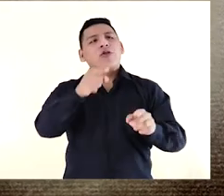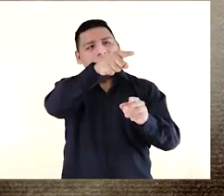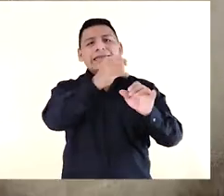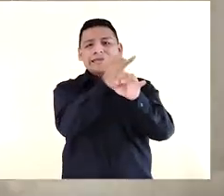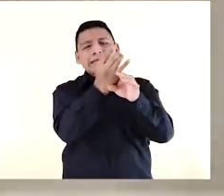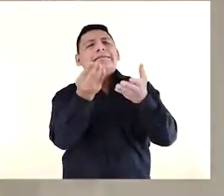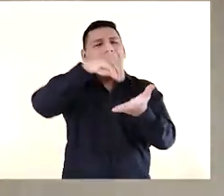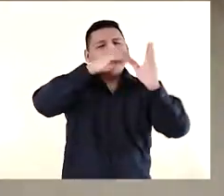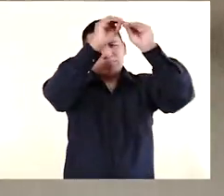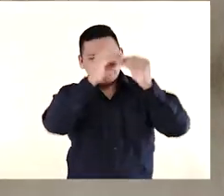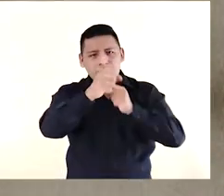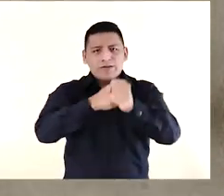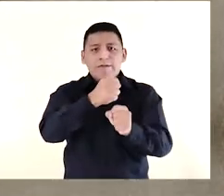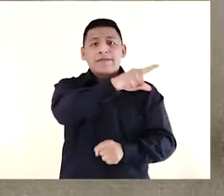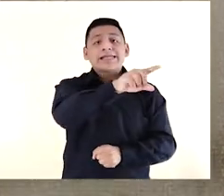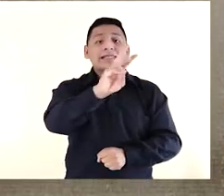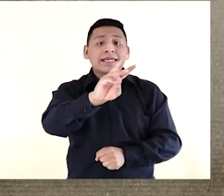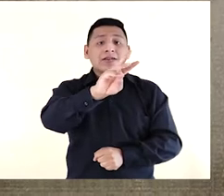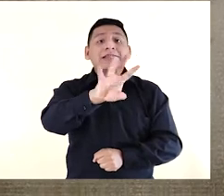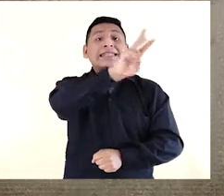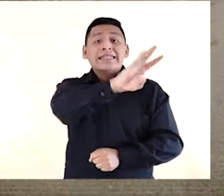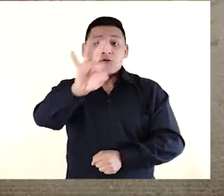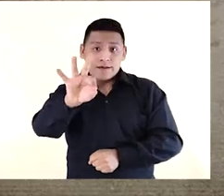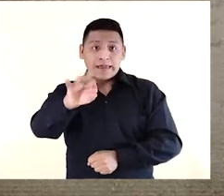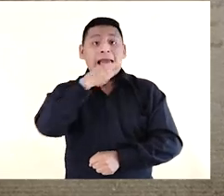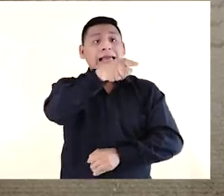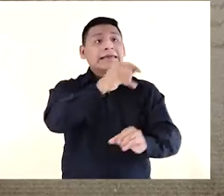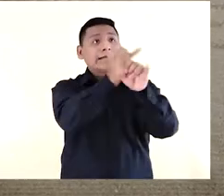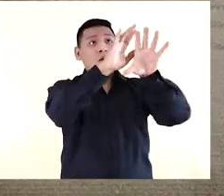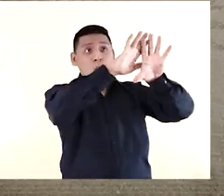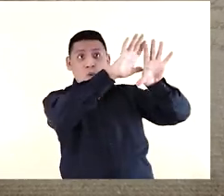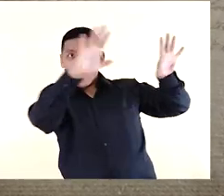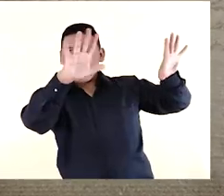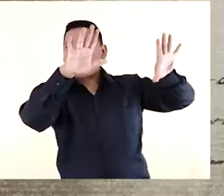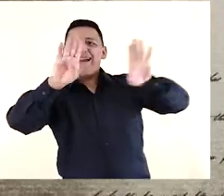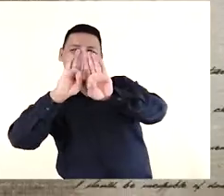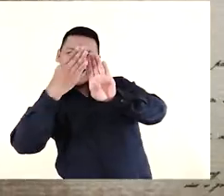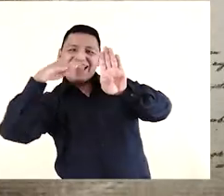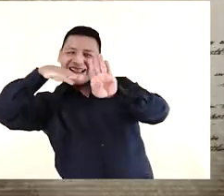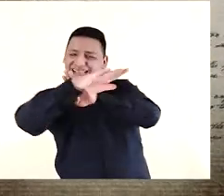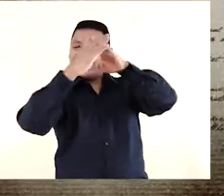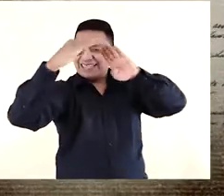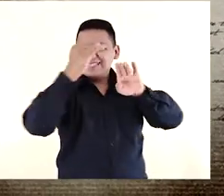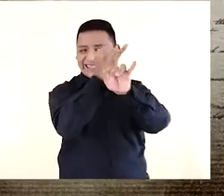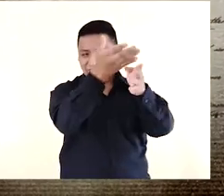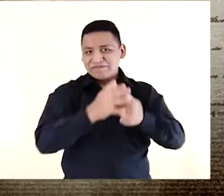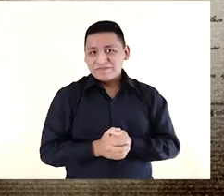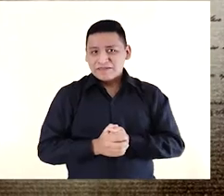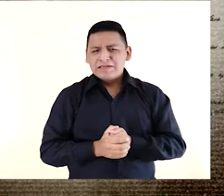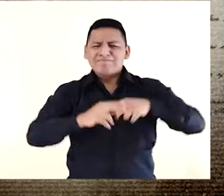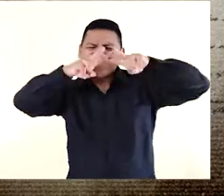tal motivo se le revificó en 1669, poniendo su fachada a regla con la entrada al convento. Recientes